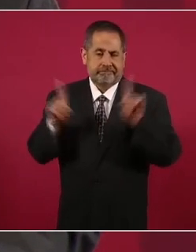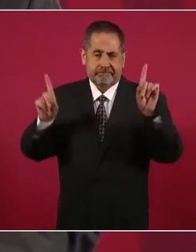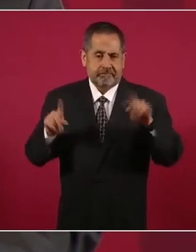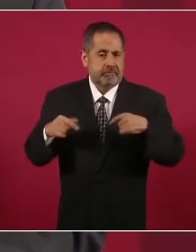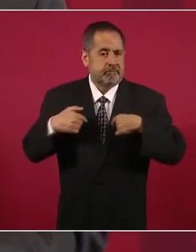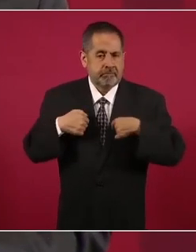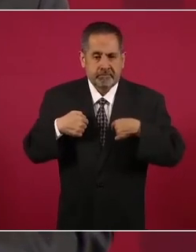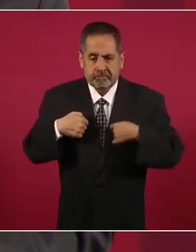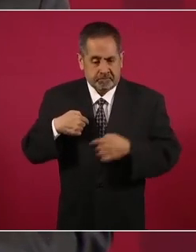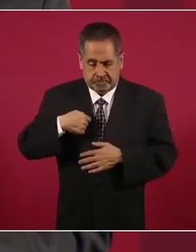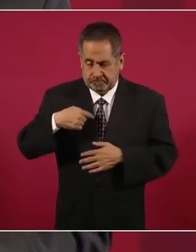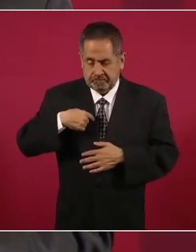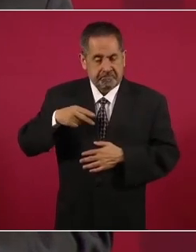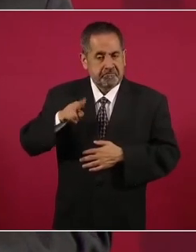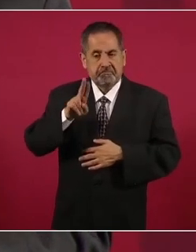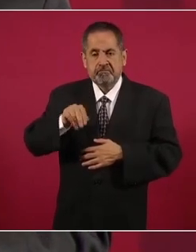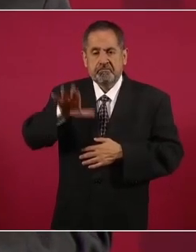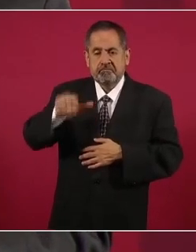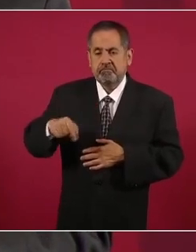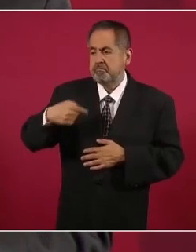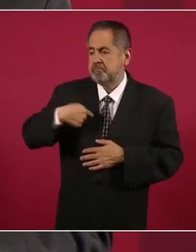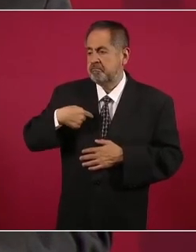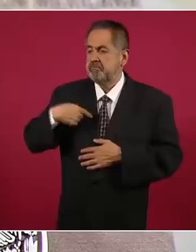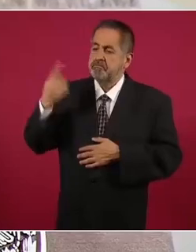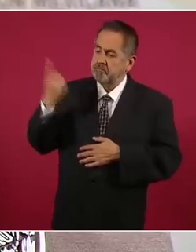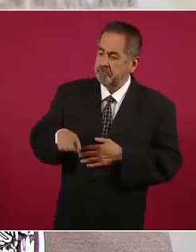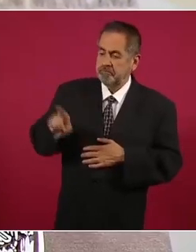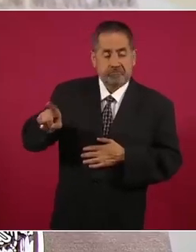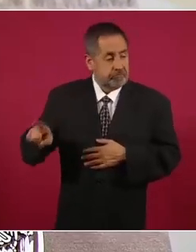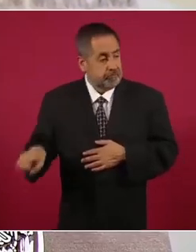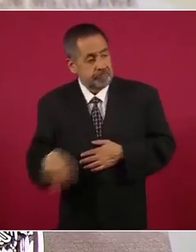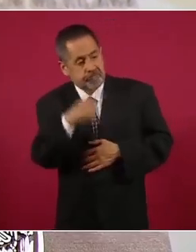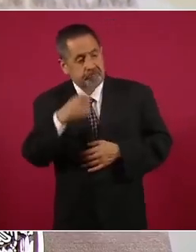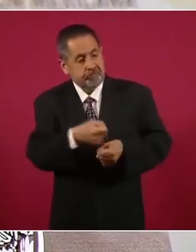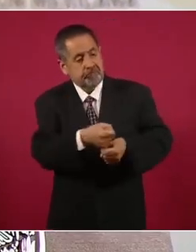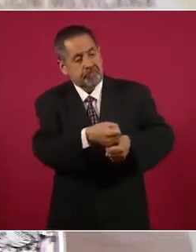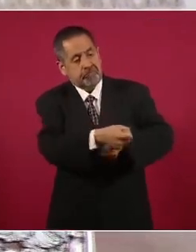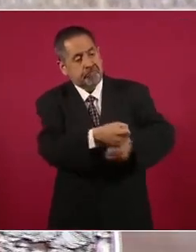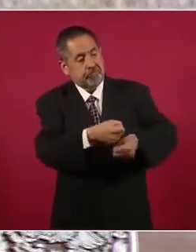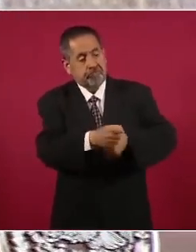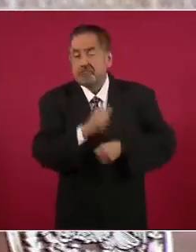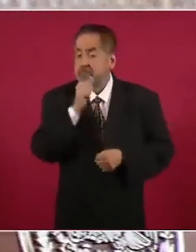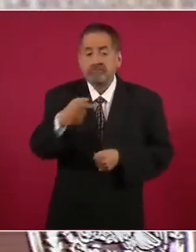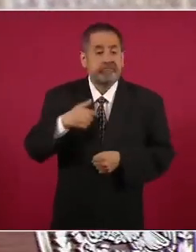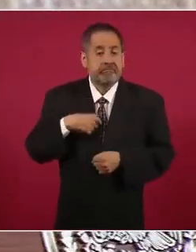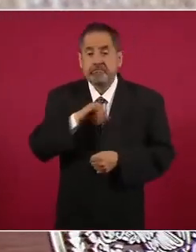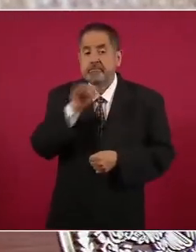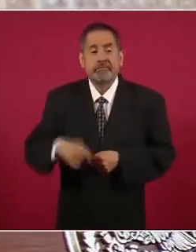nunca hemos dado la orden de torturar a nadie,